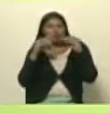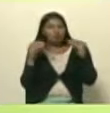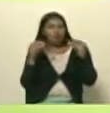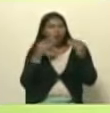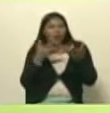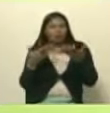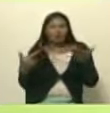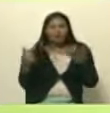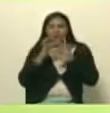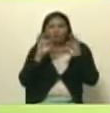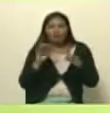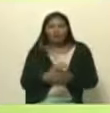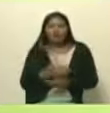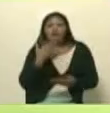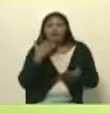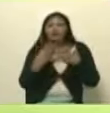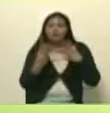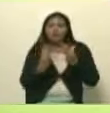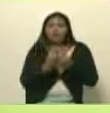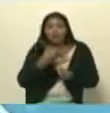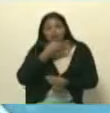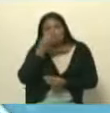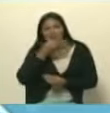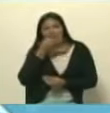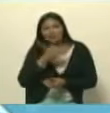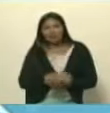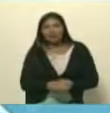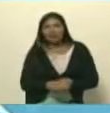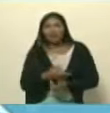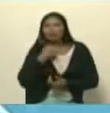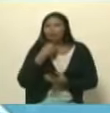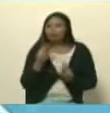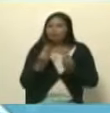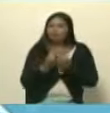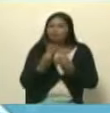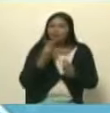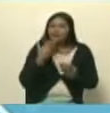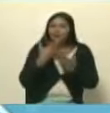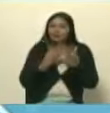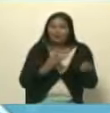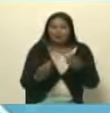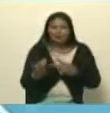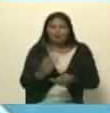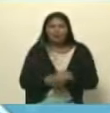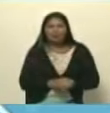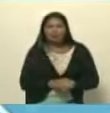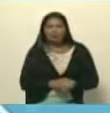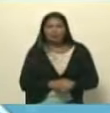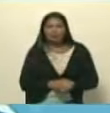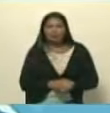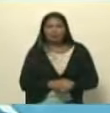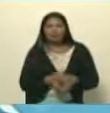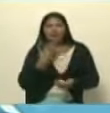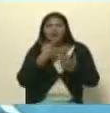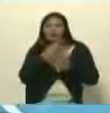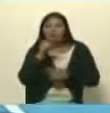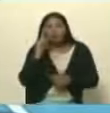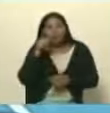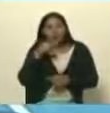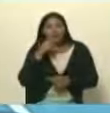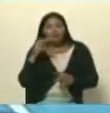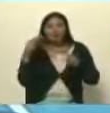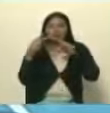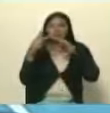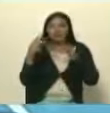esferas gracias por acompañarnos esta tarde Irene hay un gusto muchas gracias gracias por invitarme gracias a ustedes también por estar allí